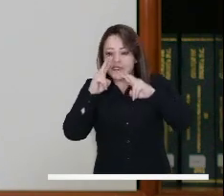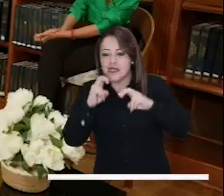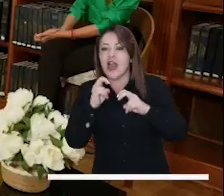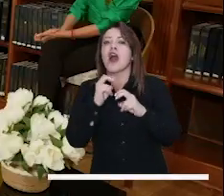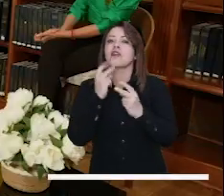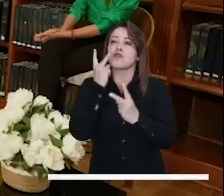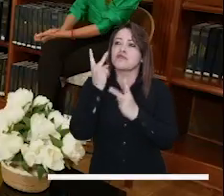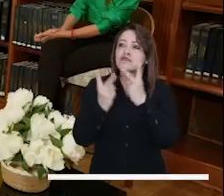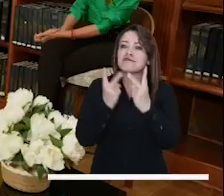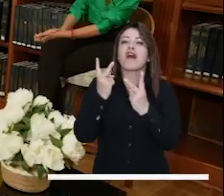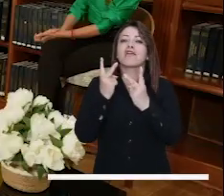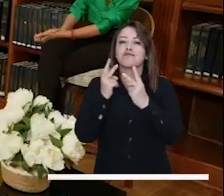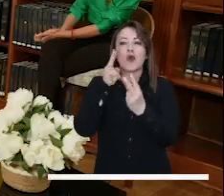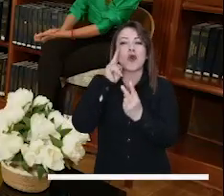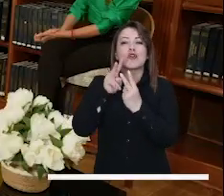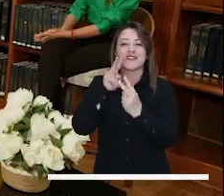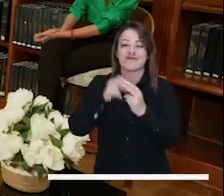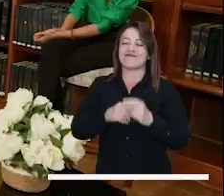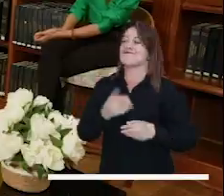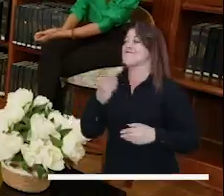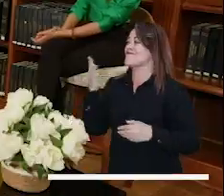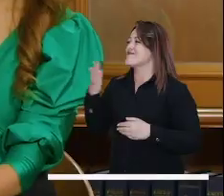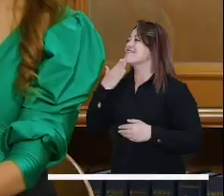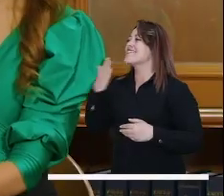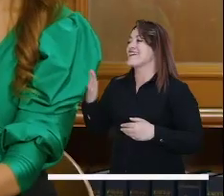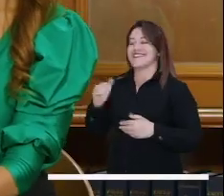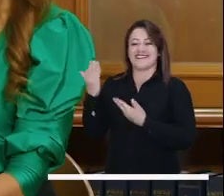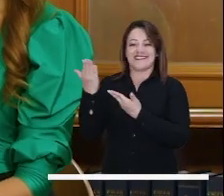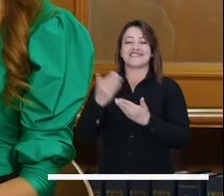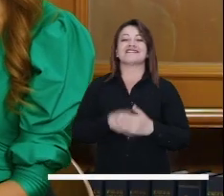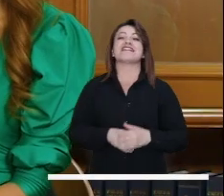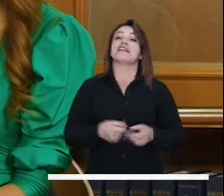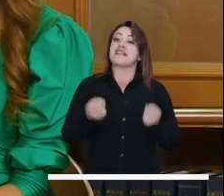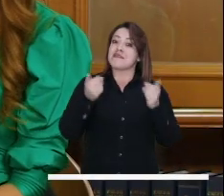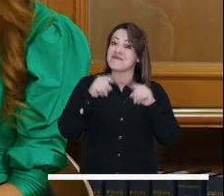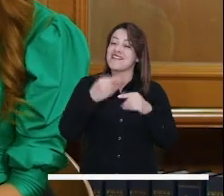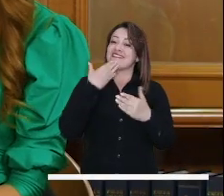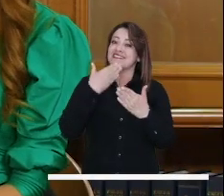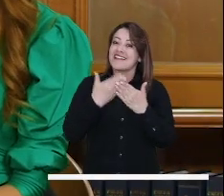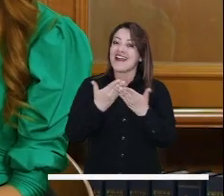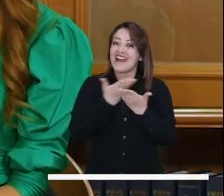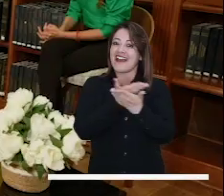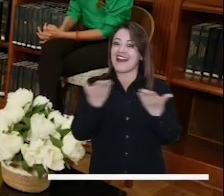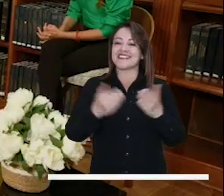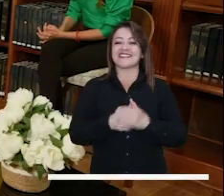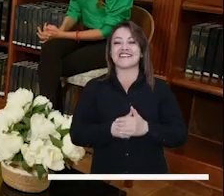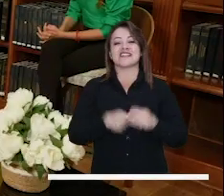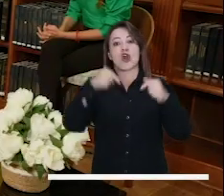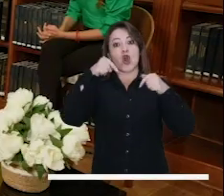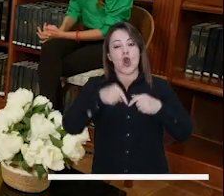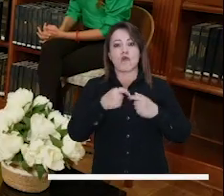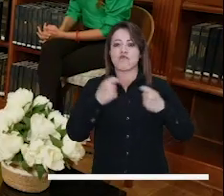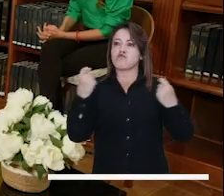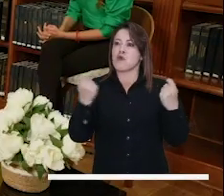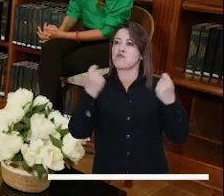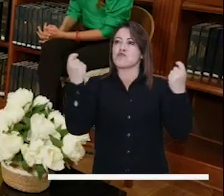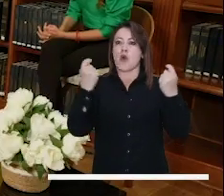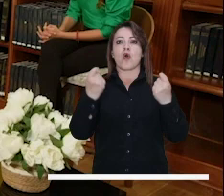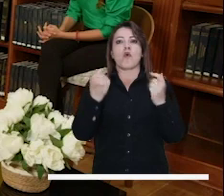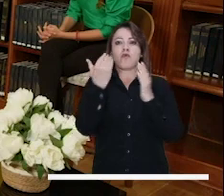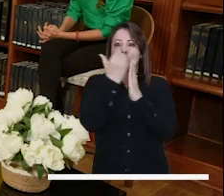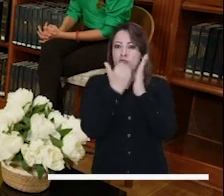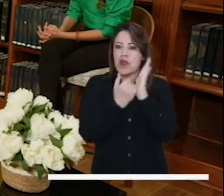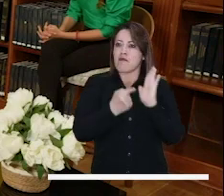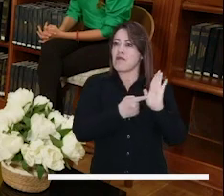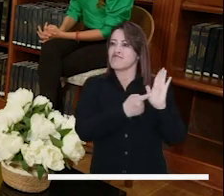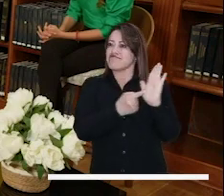contada y yo se las voy a contar. Bueno, y concejala, Álvaro, también muchísimas gracias por estar con nosotros. Igual a ustedes y esta tarea que